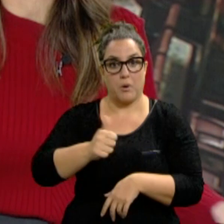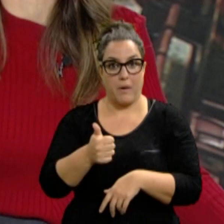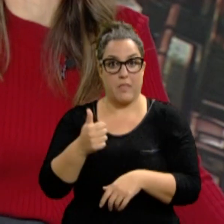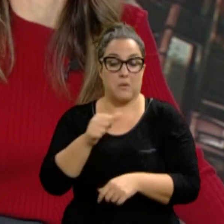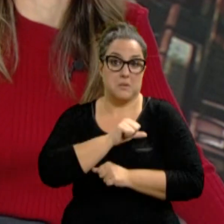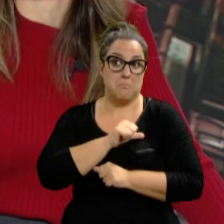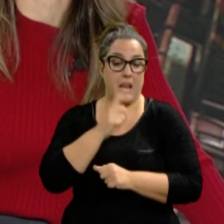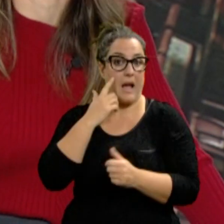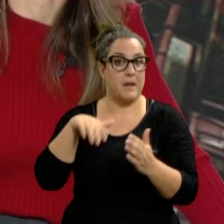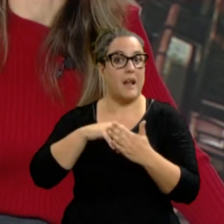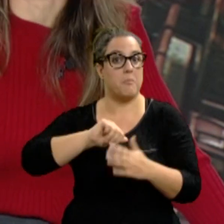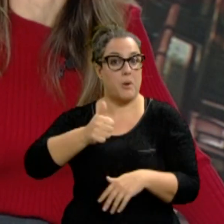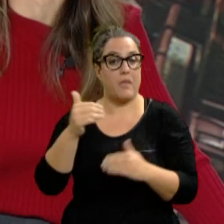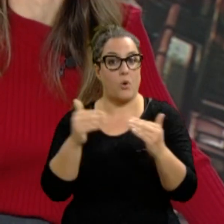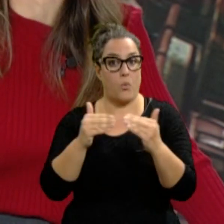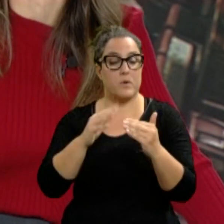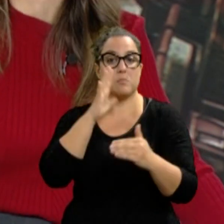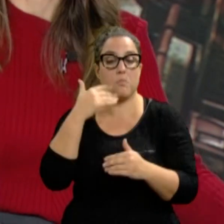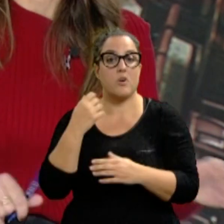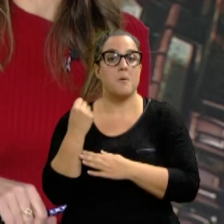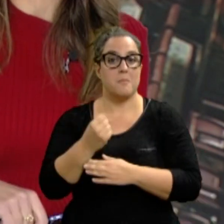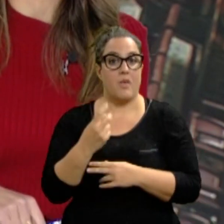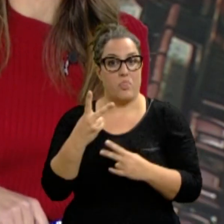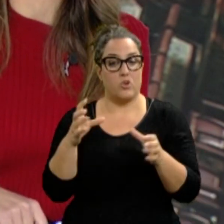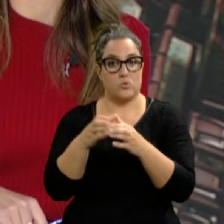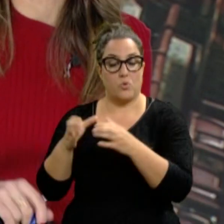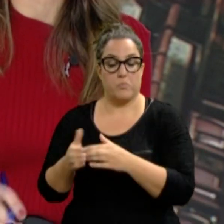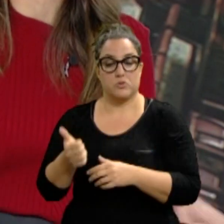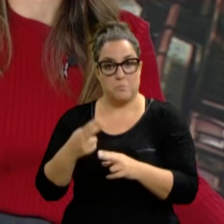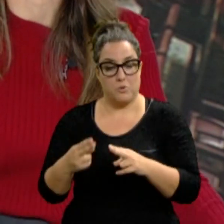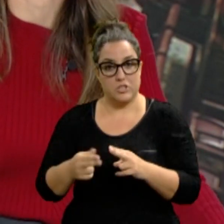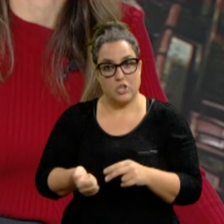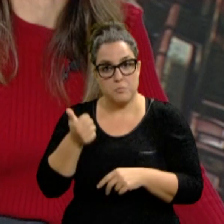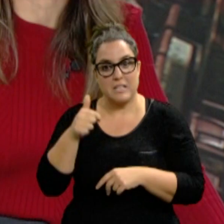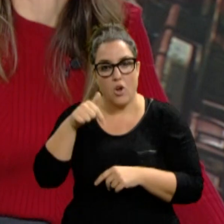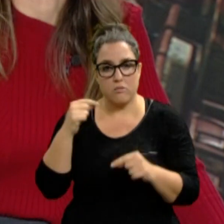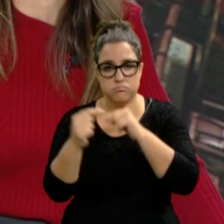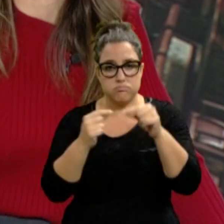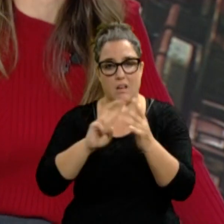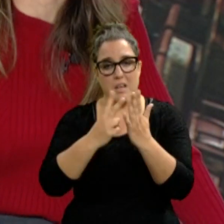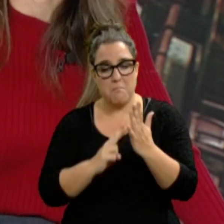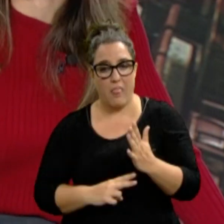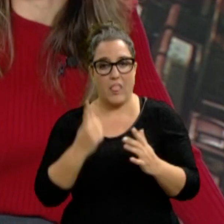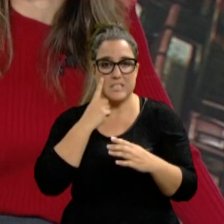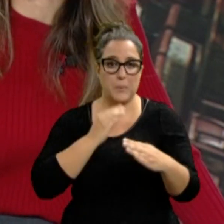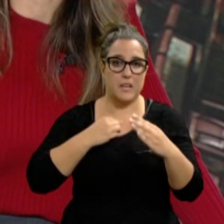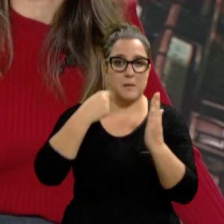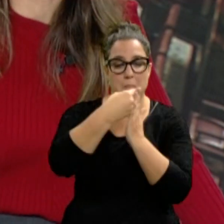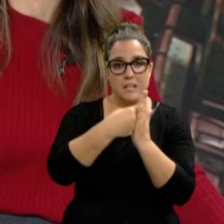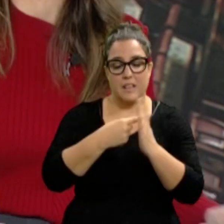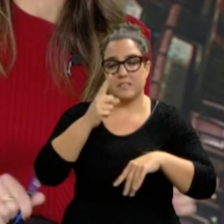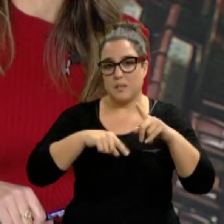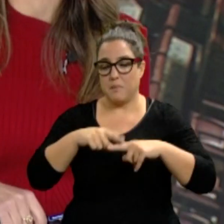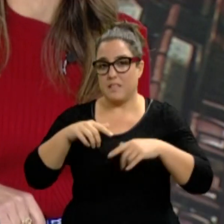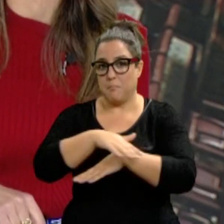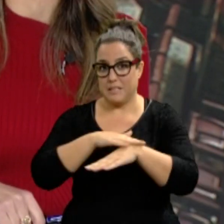el jueves con dos nuevos apoyos confirmados, PDCAT y Más País. Hoy en la Cámara se siguen debatiendo y votando enmiendas y partidas para los distintos ministerios. En